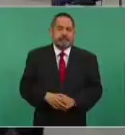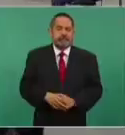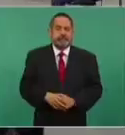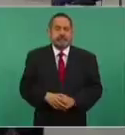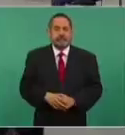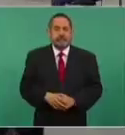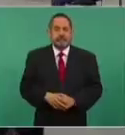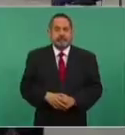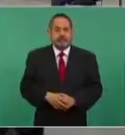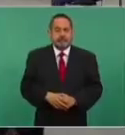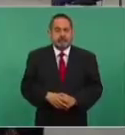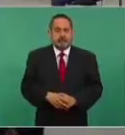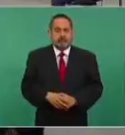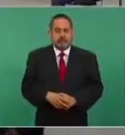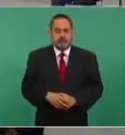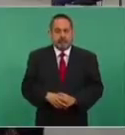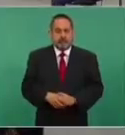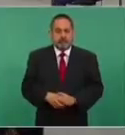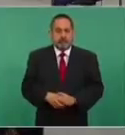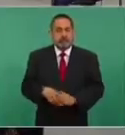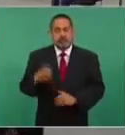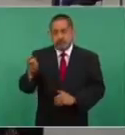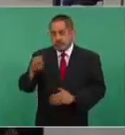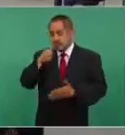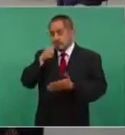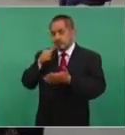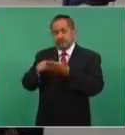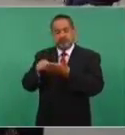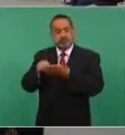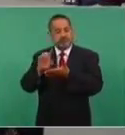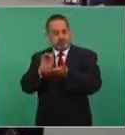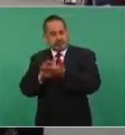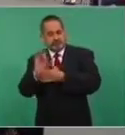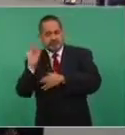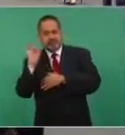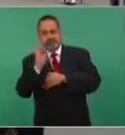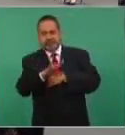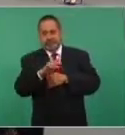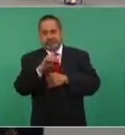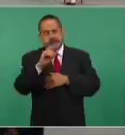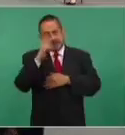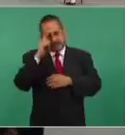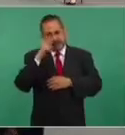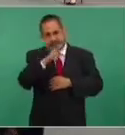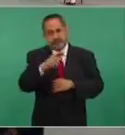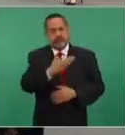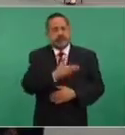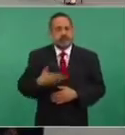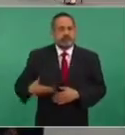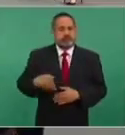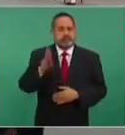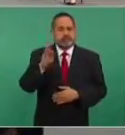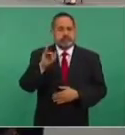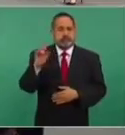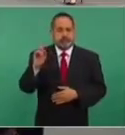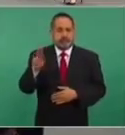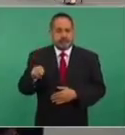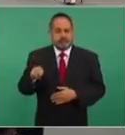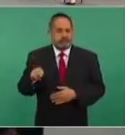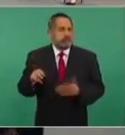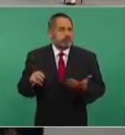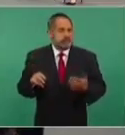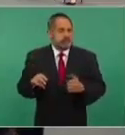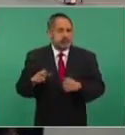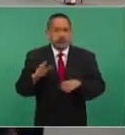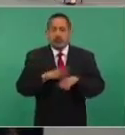Miren, esta carta la envié al presidente Biden, porque